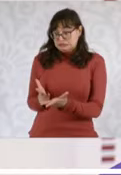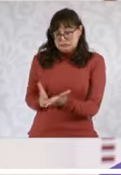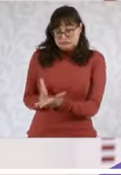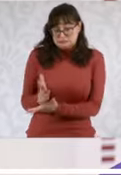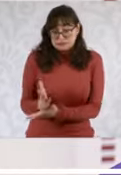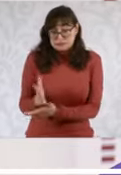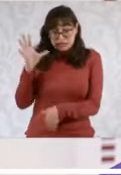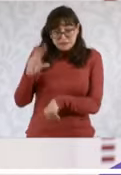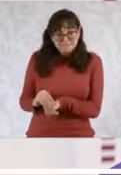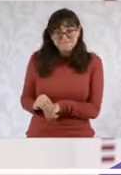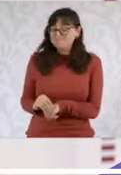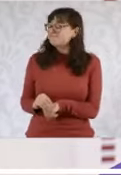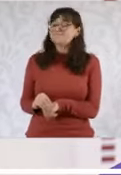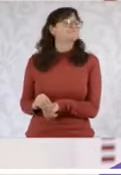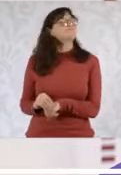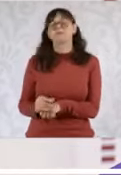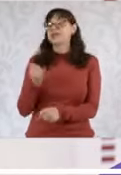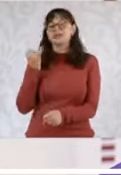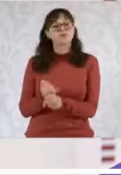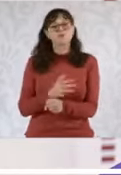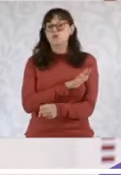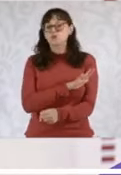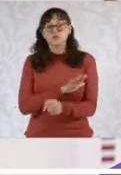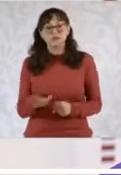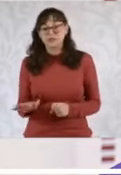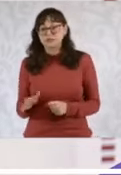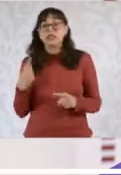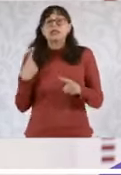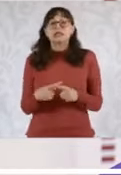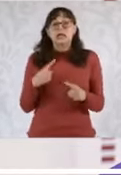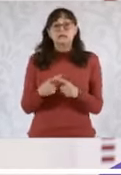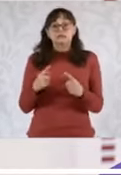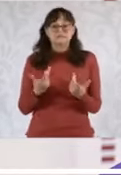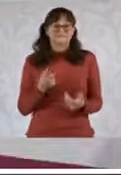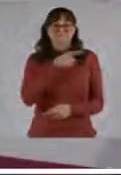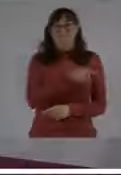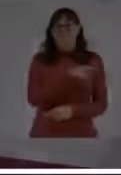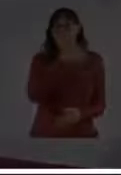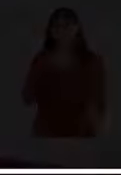no tiene ninguna posibilidad de resolución, sino es el tribunal electoral. Entonces, esto ya está.